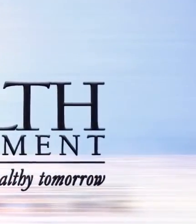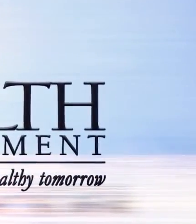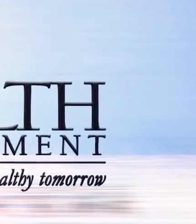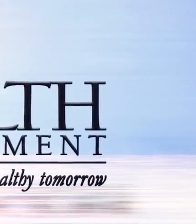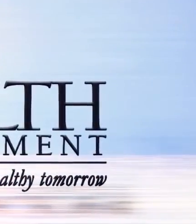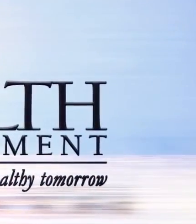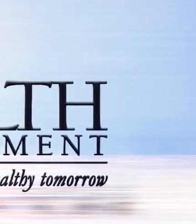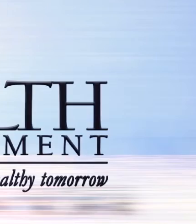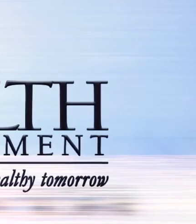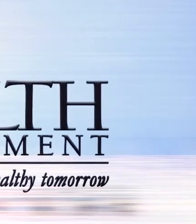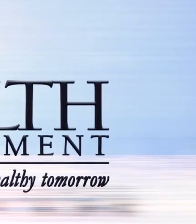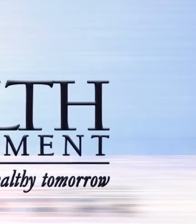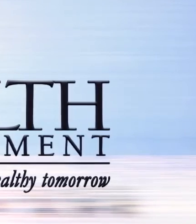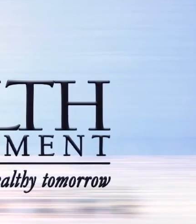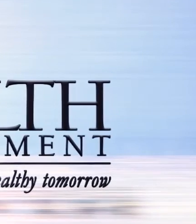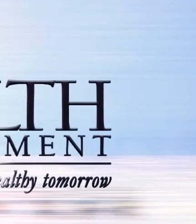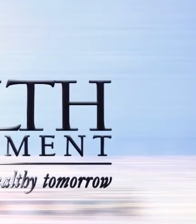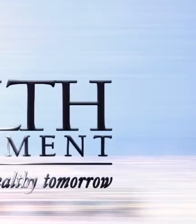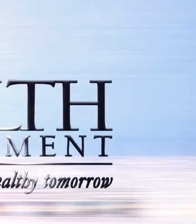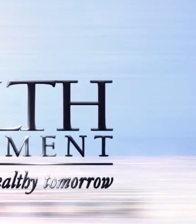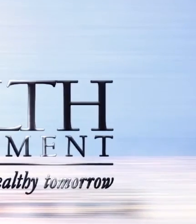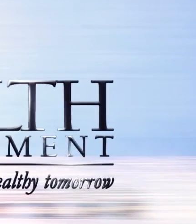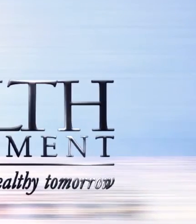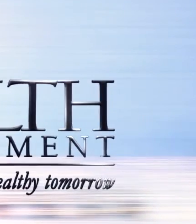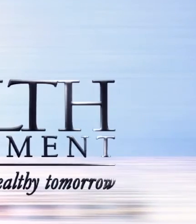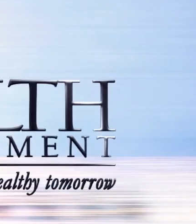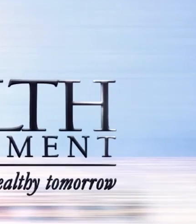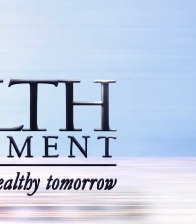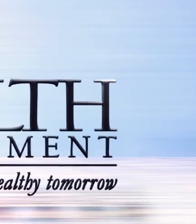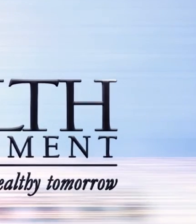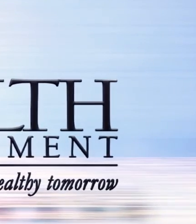Salud del Condado de Kent y hablaré con ustedes de nuevo muy pronto.